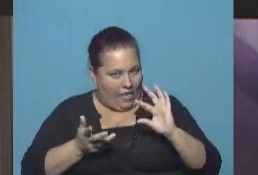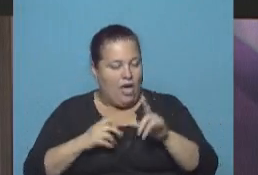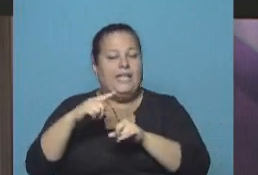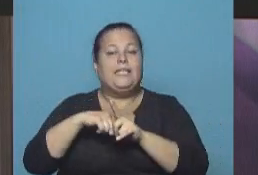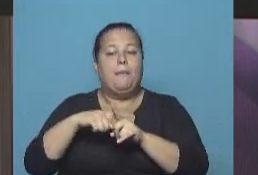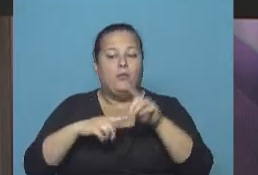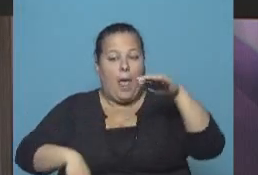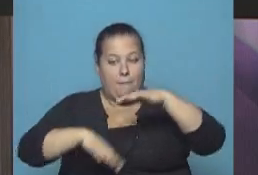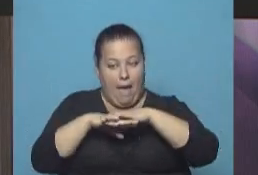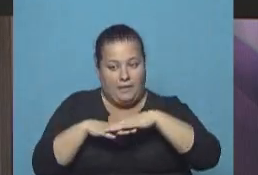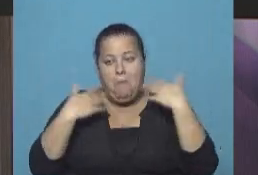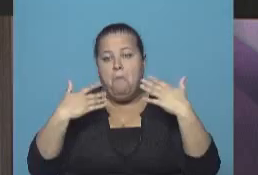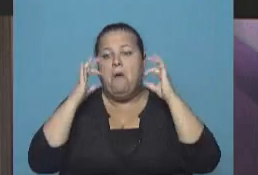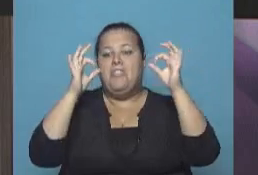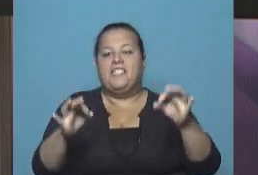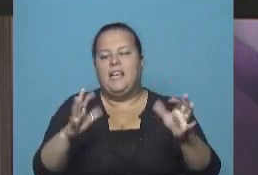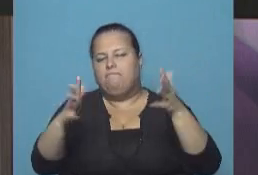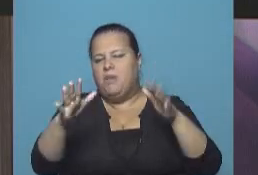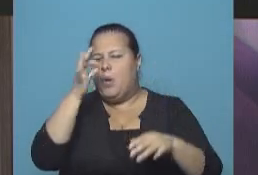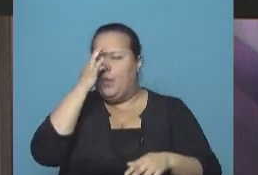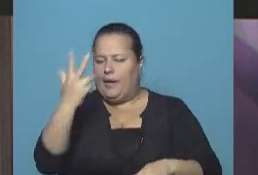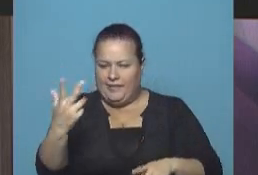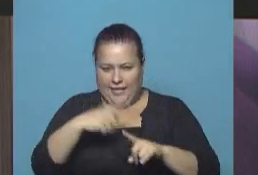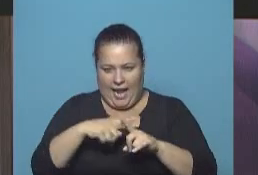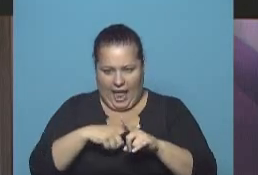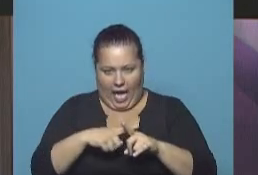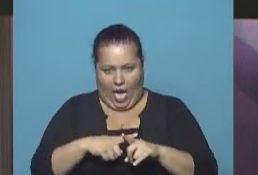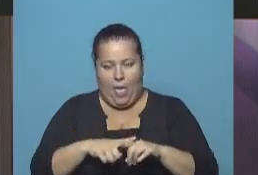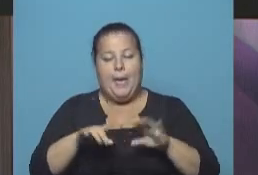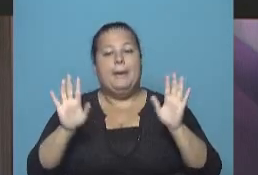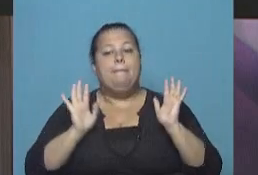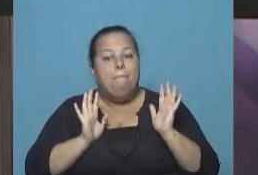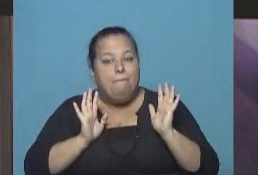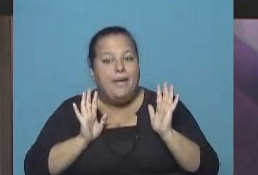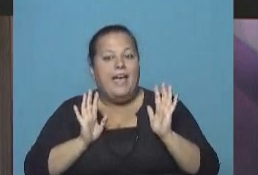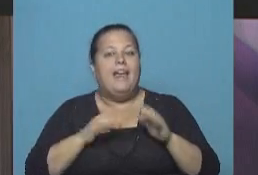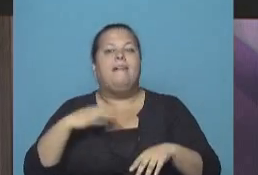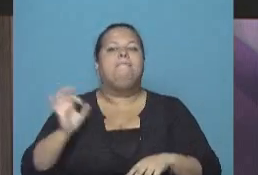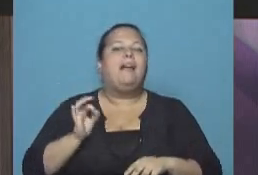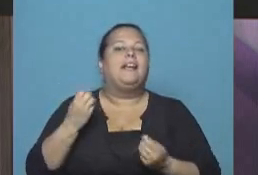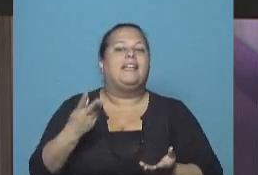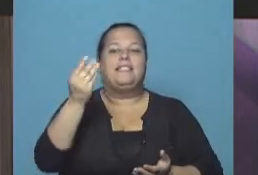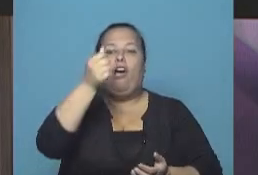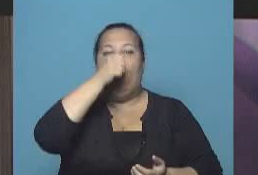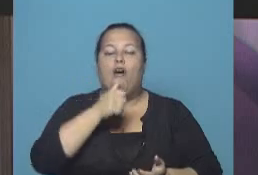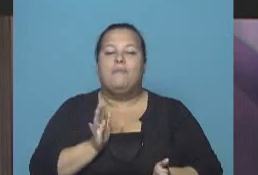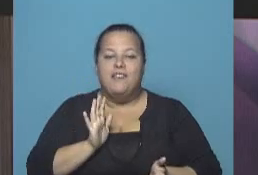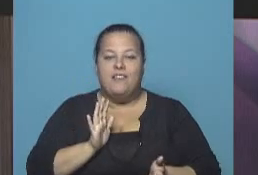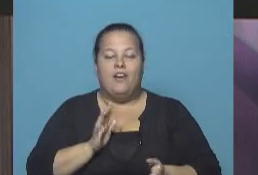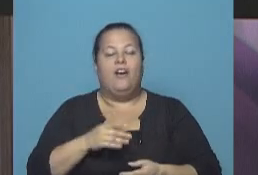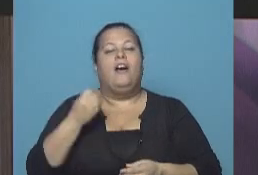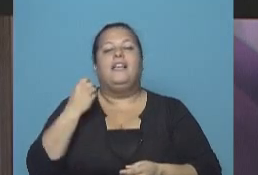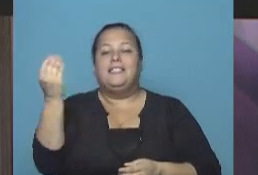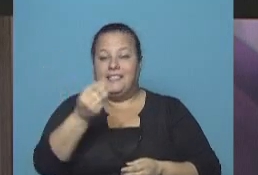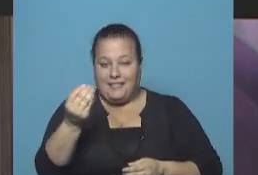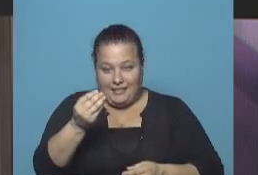temperatura máxima puede llegar allí, cerquita a los 23 grados. Pero ya queremos saber el sábado y el domingo. Lo que es